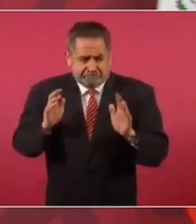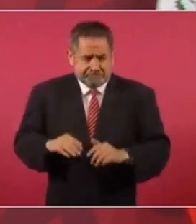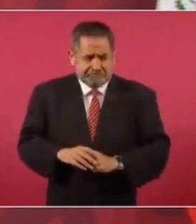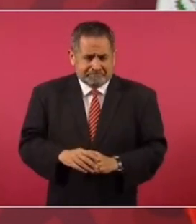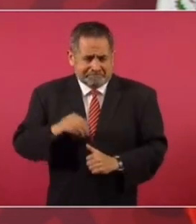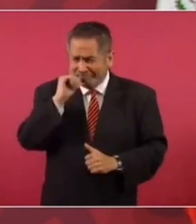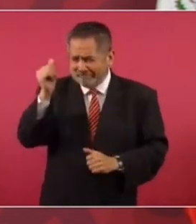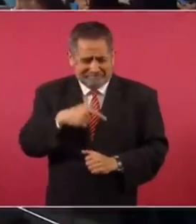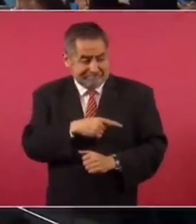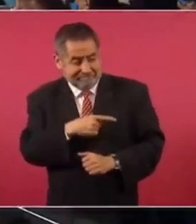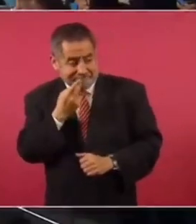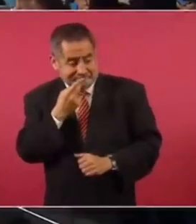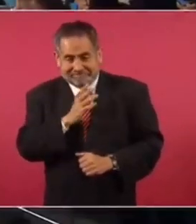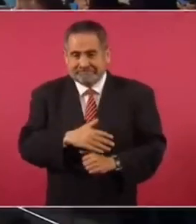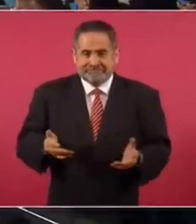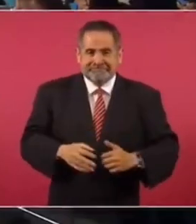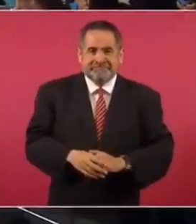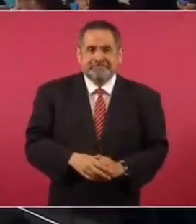No.